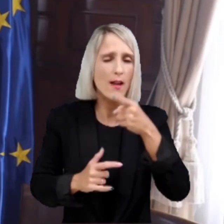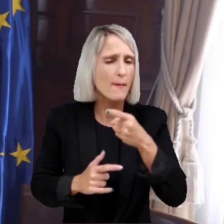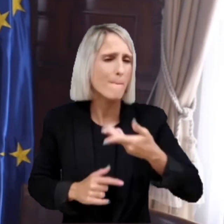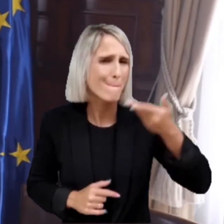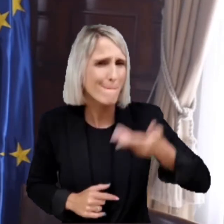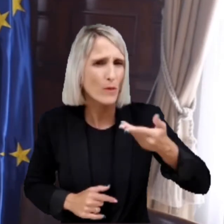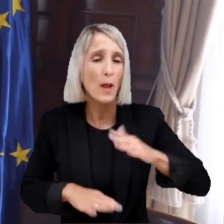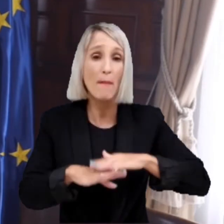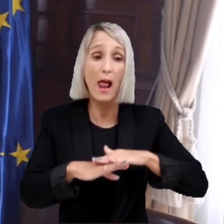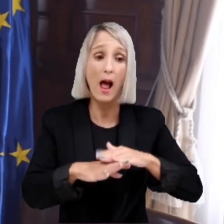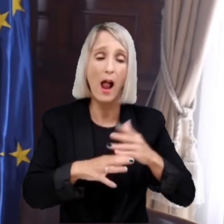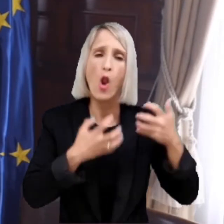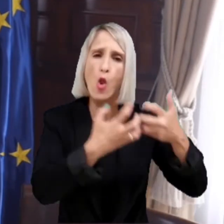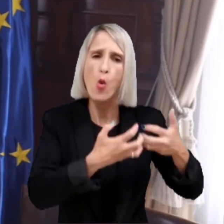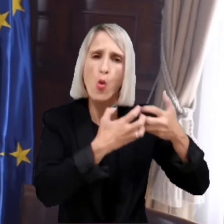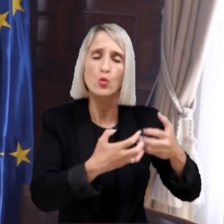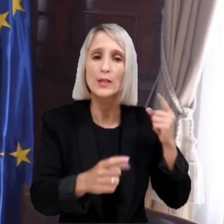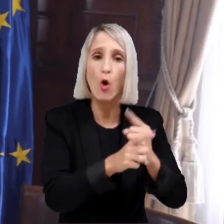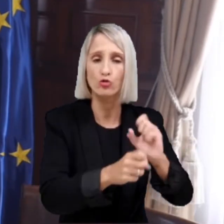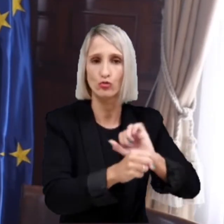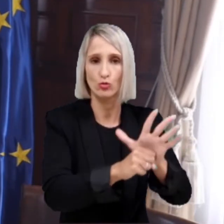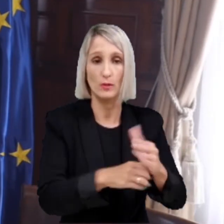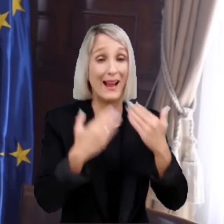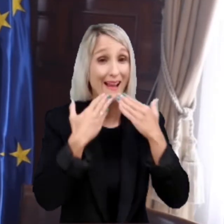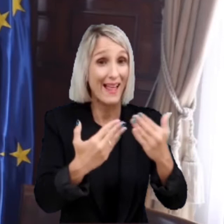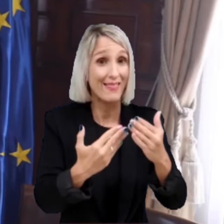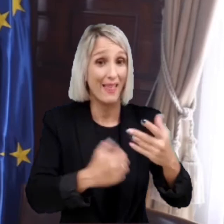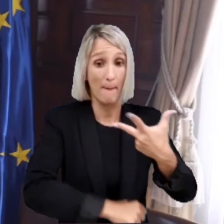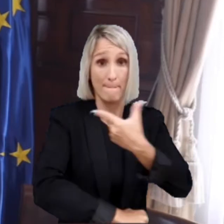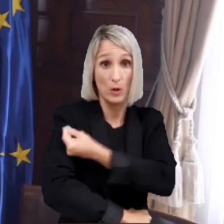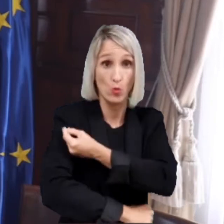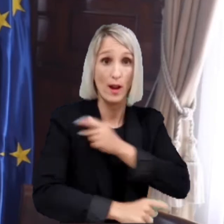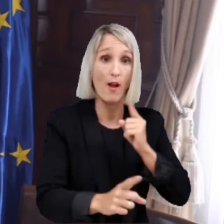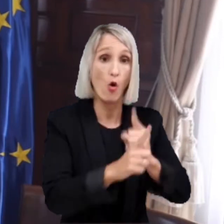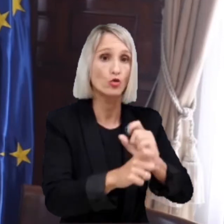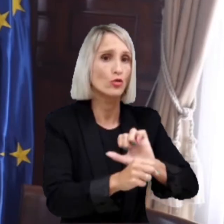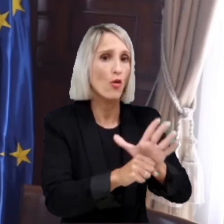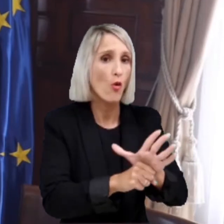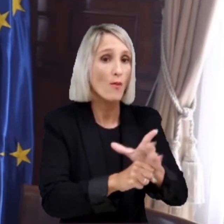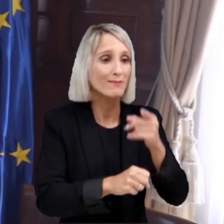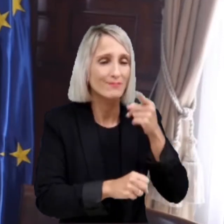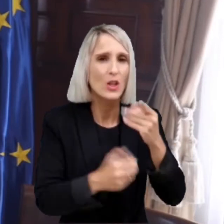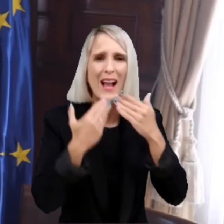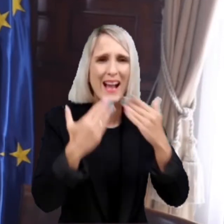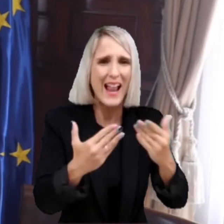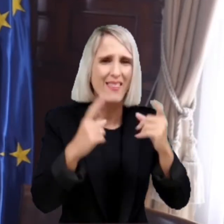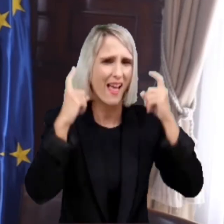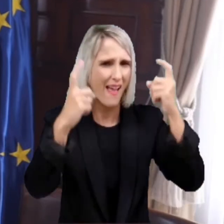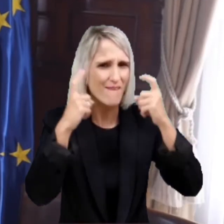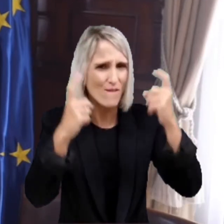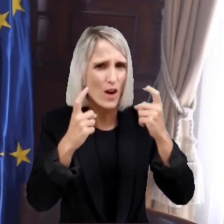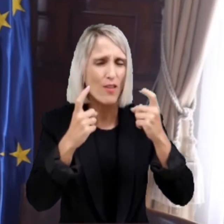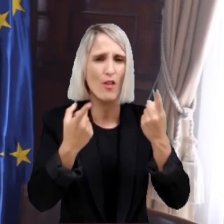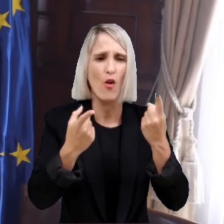La ciencia y la tecnología juegan un papel esencial en la lucha contra esta pandemia. La vacuna contra el COVID